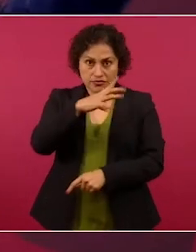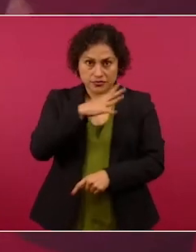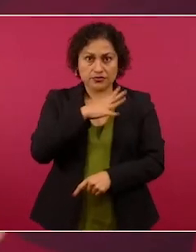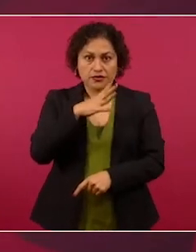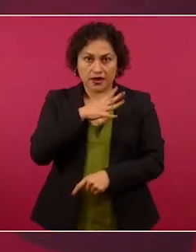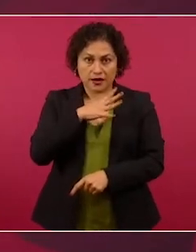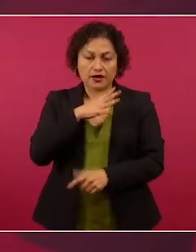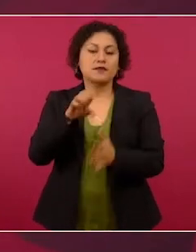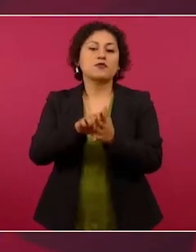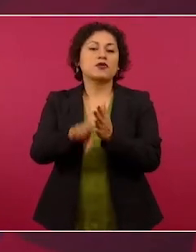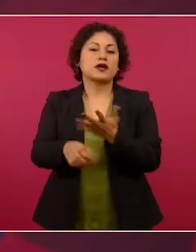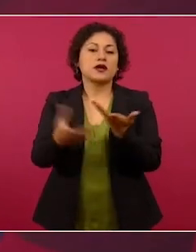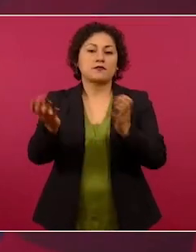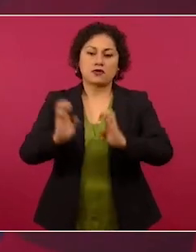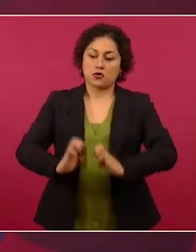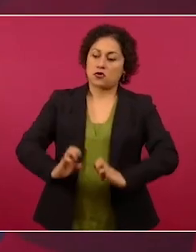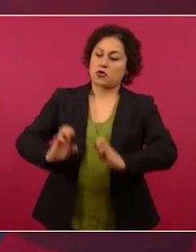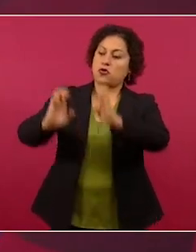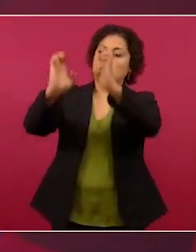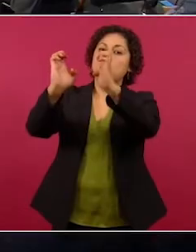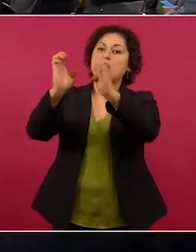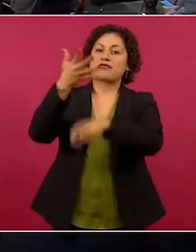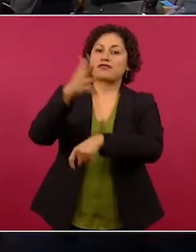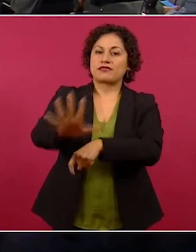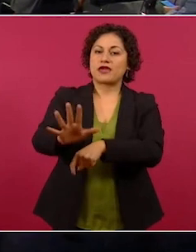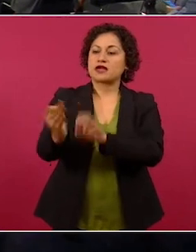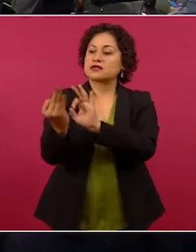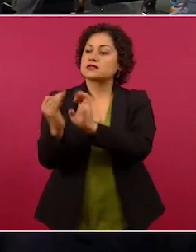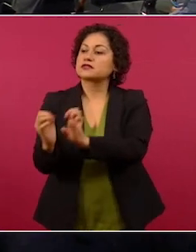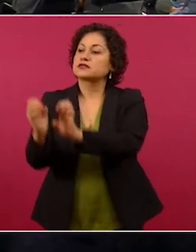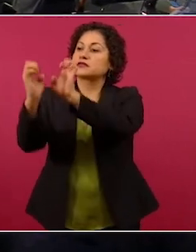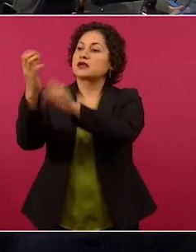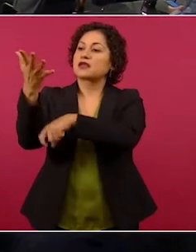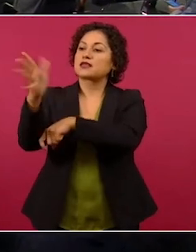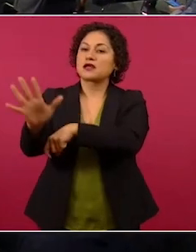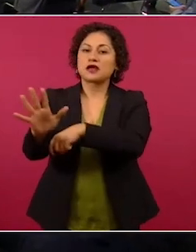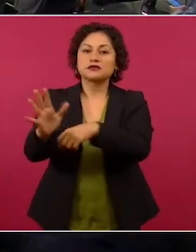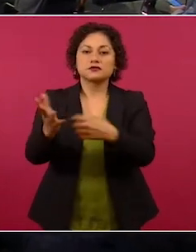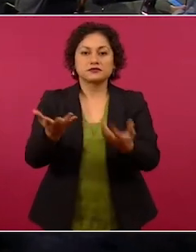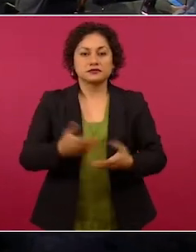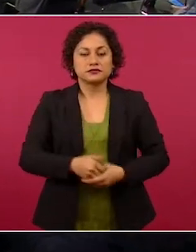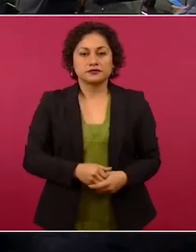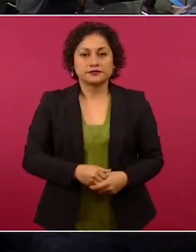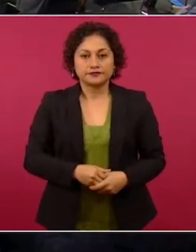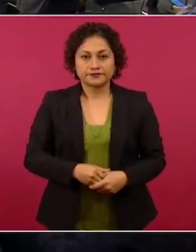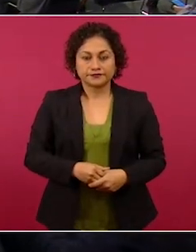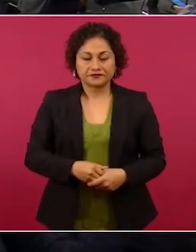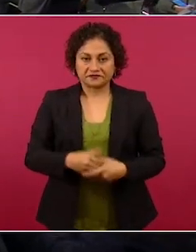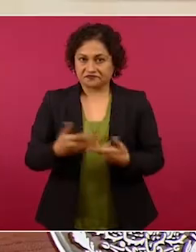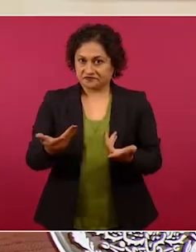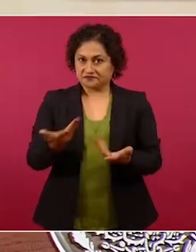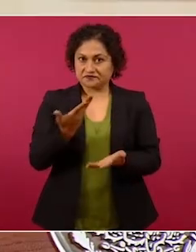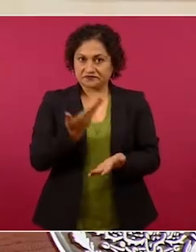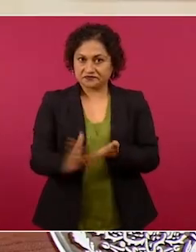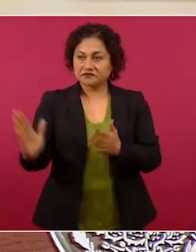10, en otra torre otros 10, casas,